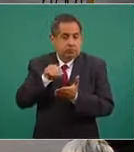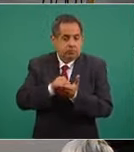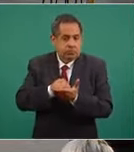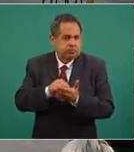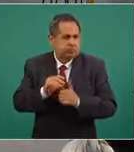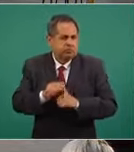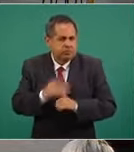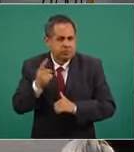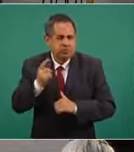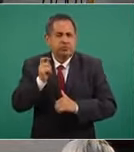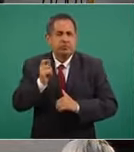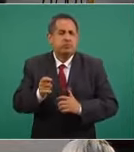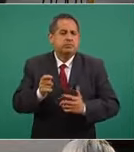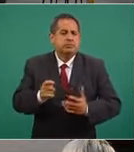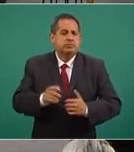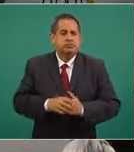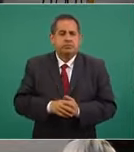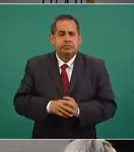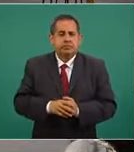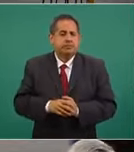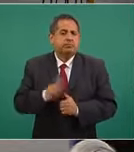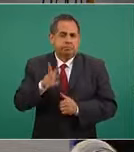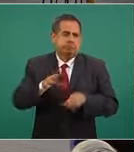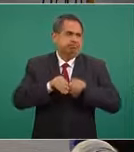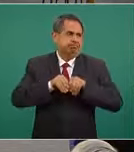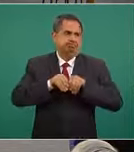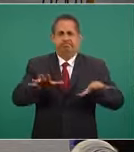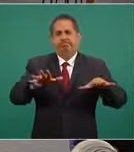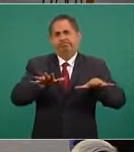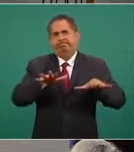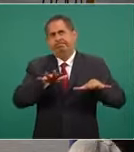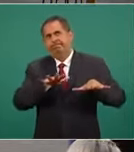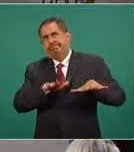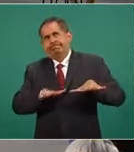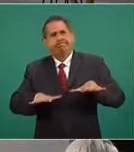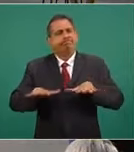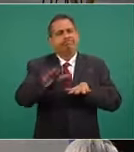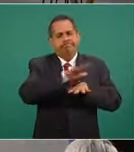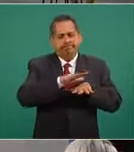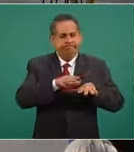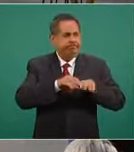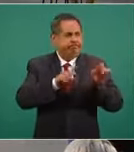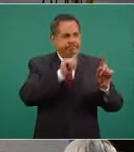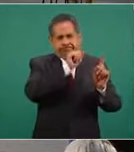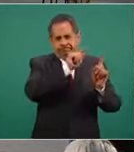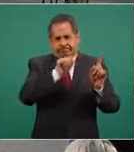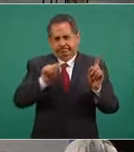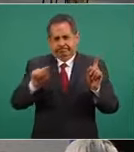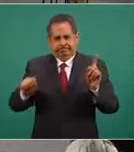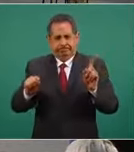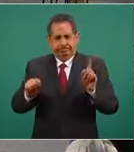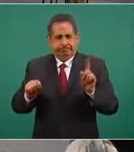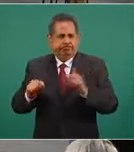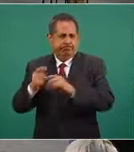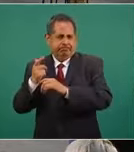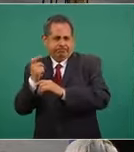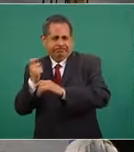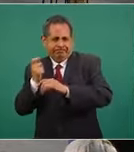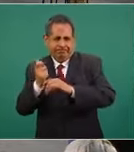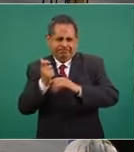fue ya masivo, se está vacunando